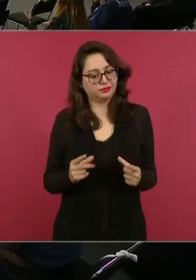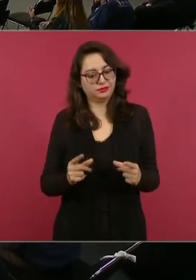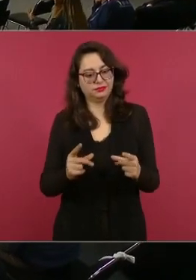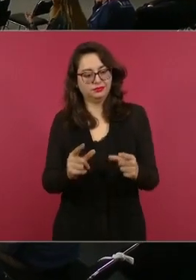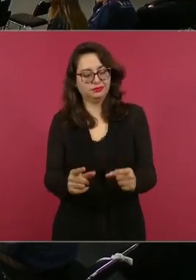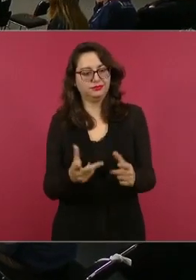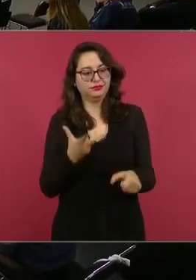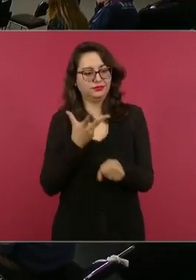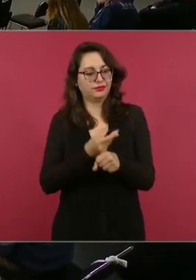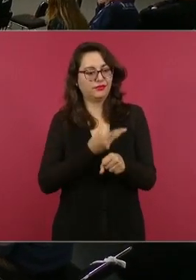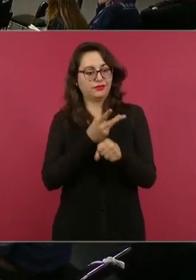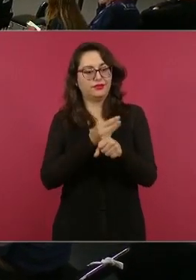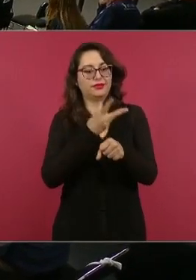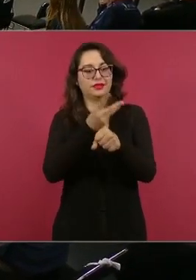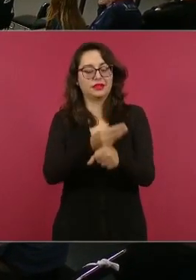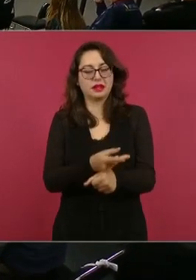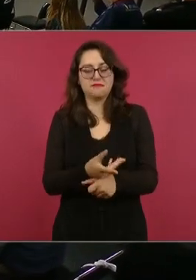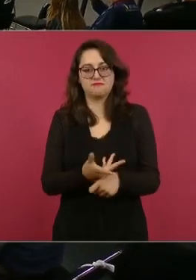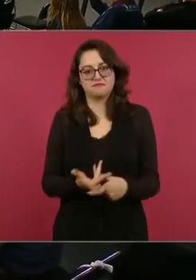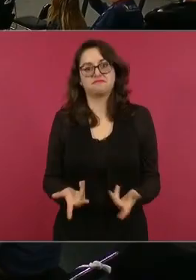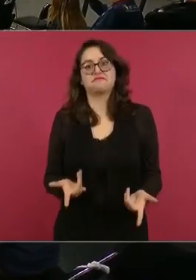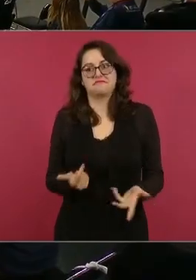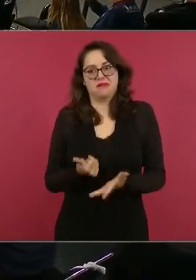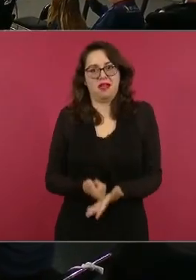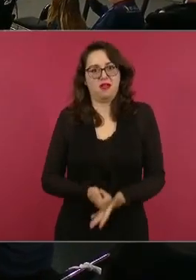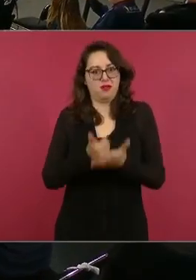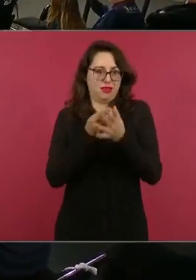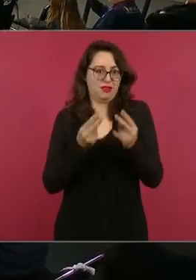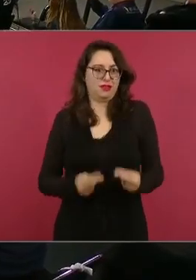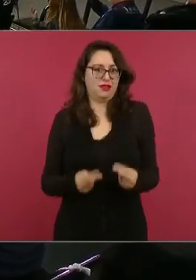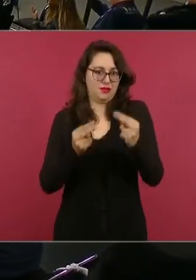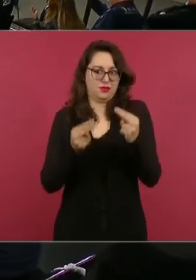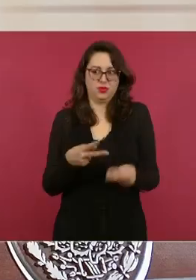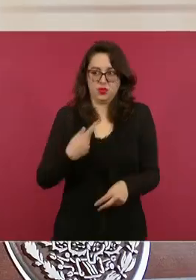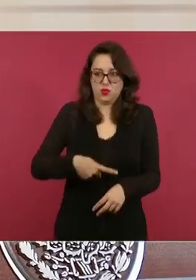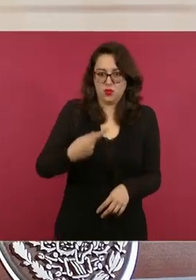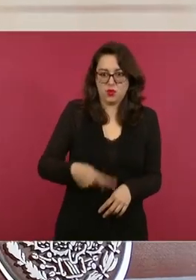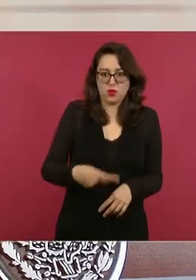pasen los barcos por el canal de Panamá por problemas de falta de agua